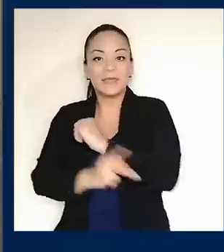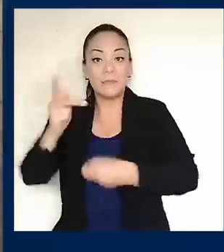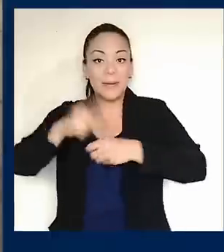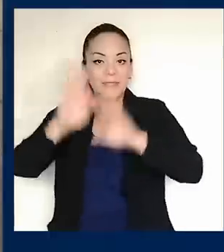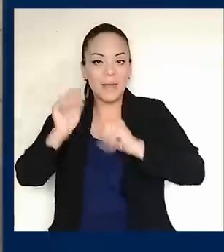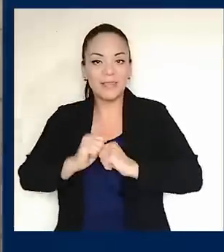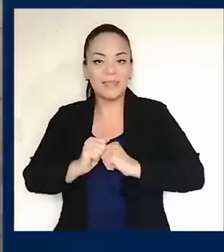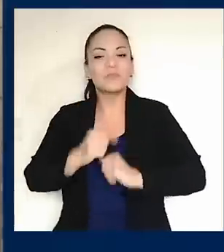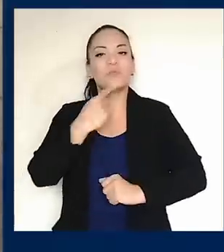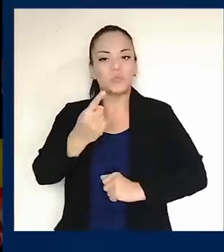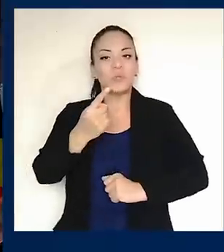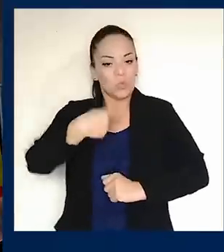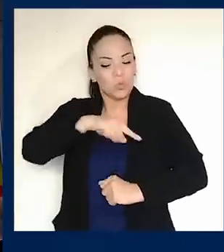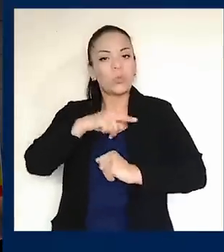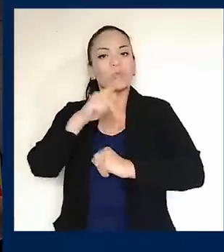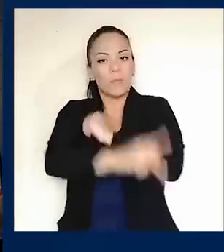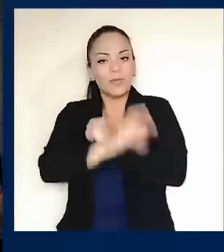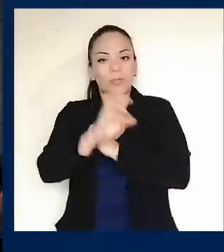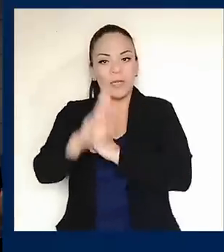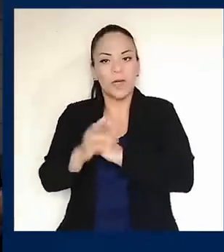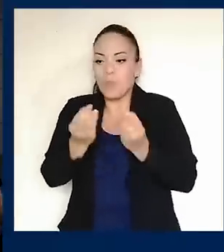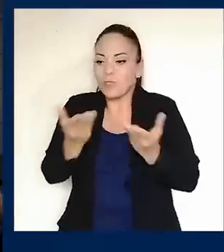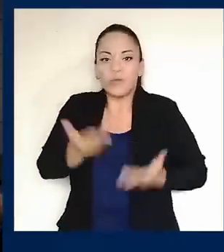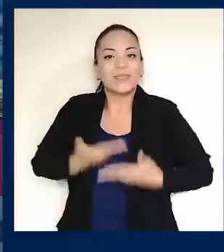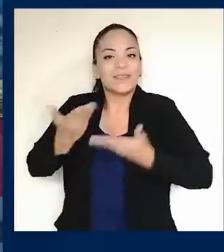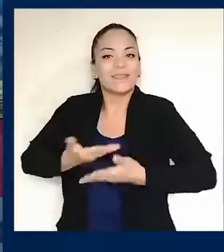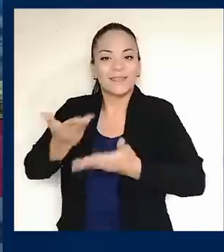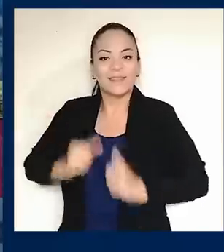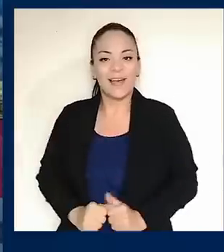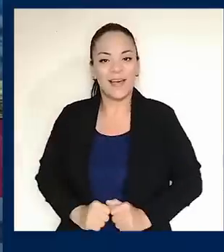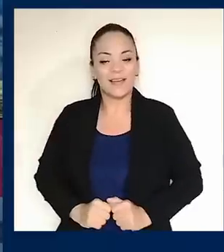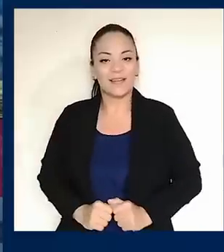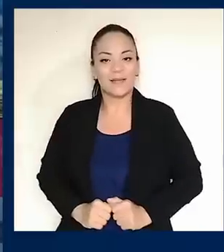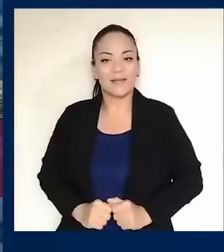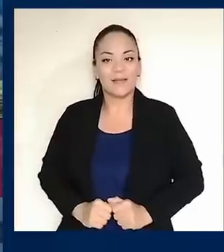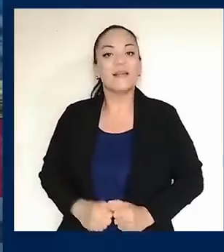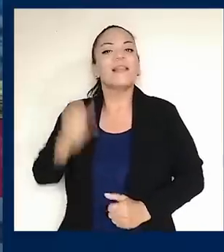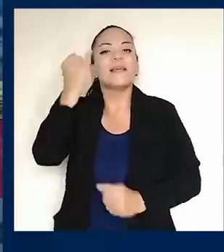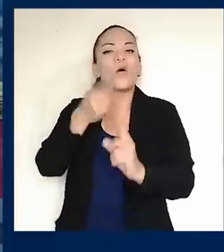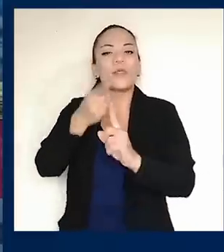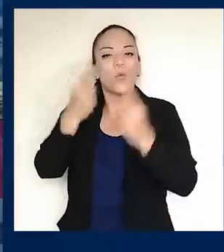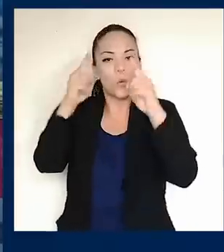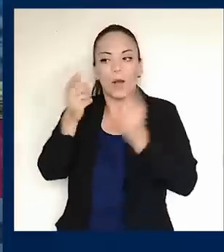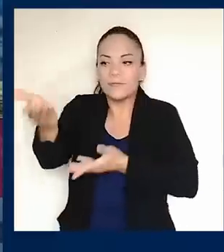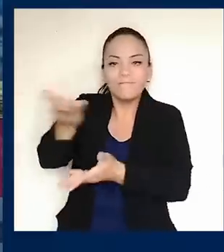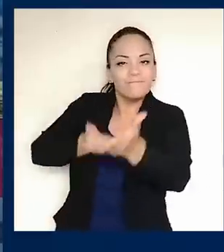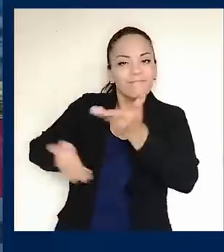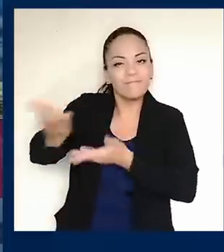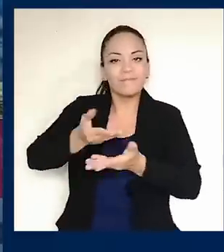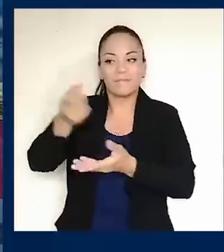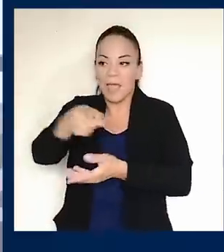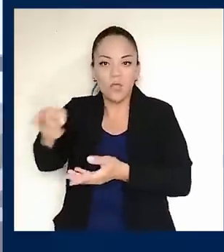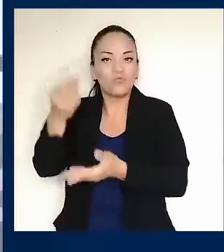mucho que podemos ofrecer como nación, porque de esa forma buscamos más cooperación e inversión en nuestro